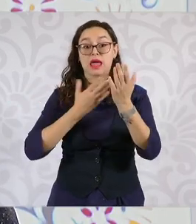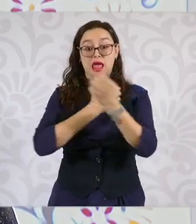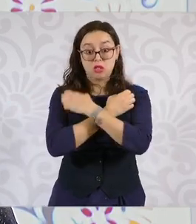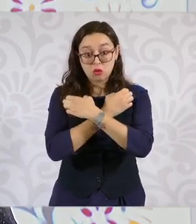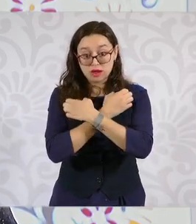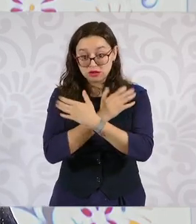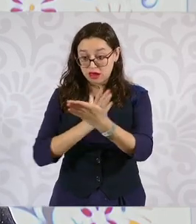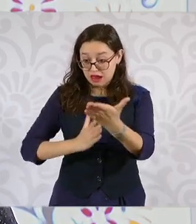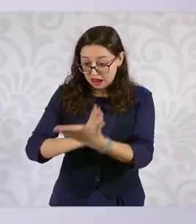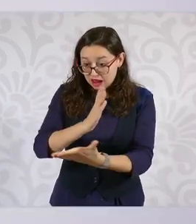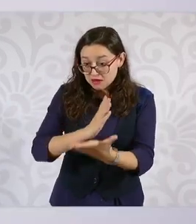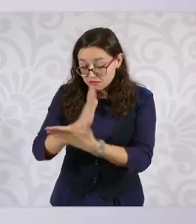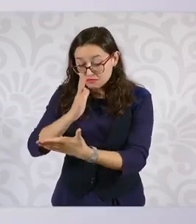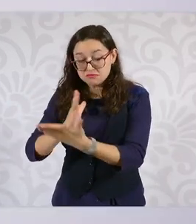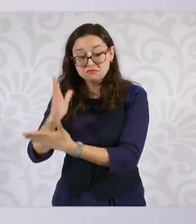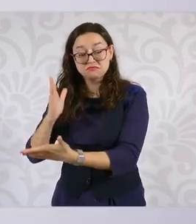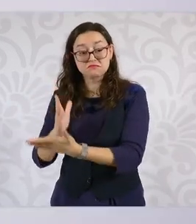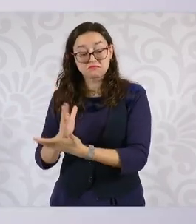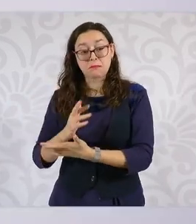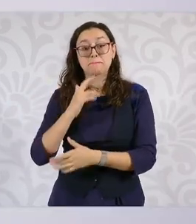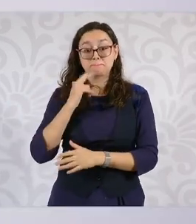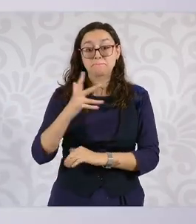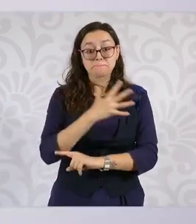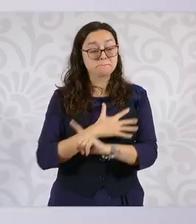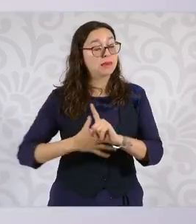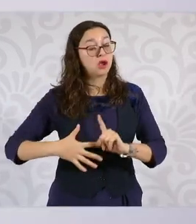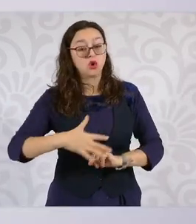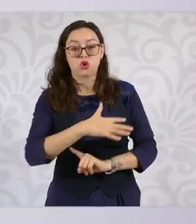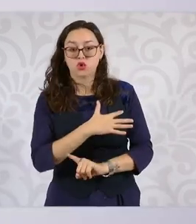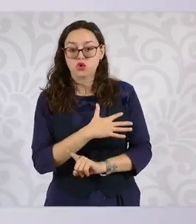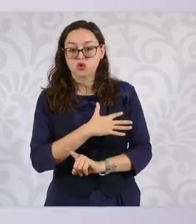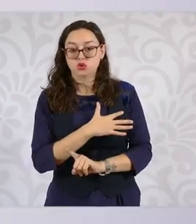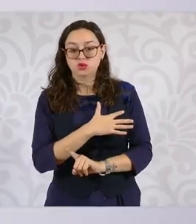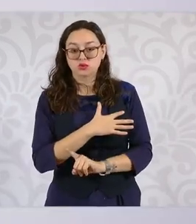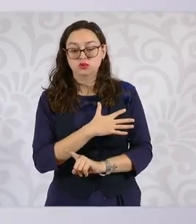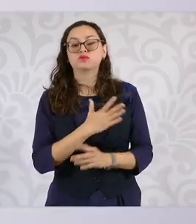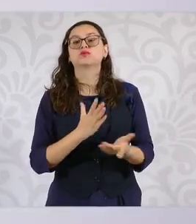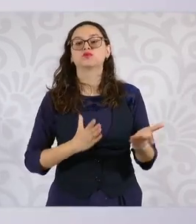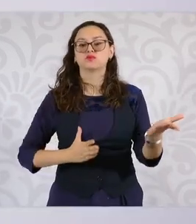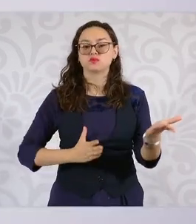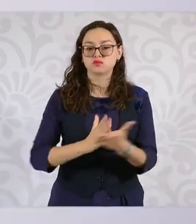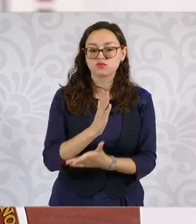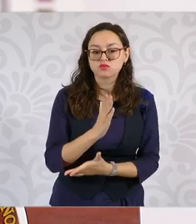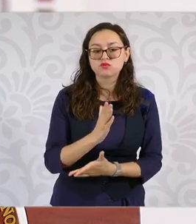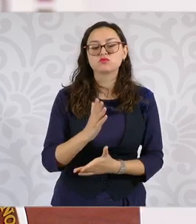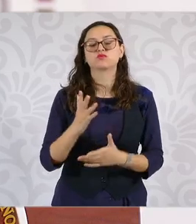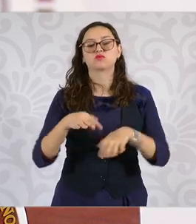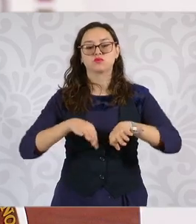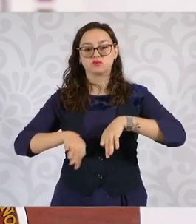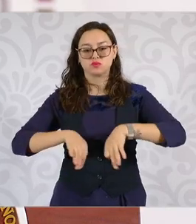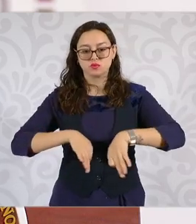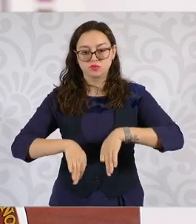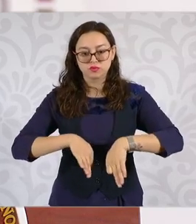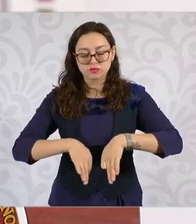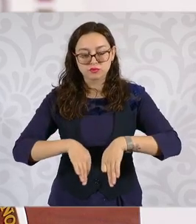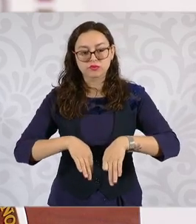en una mejor condición, acceso al empleo